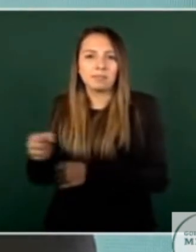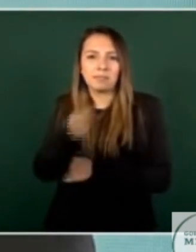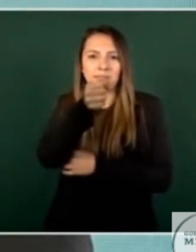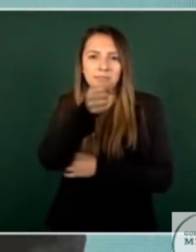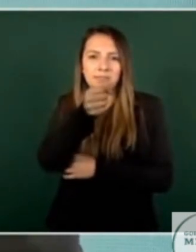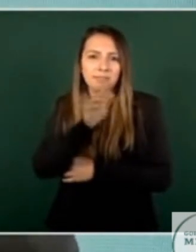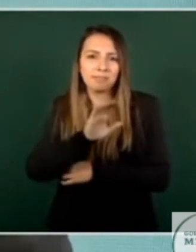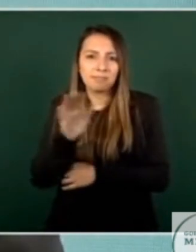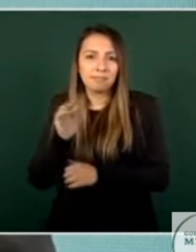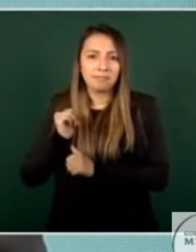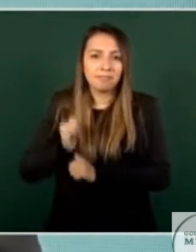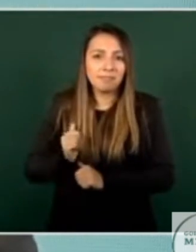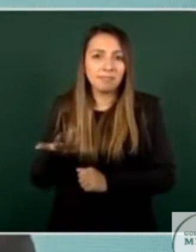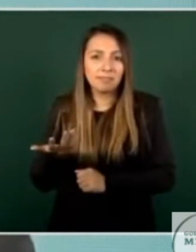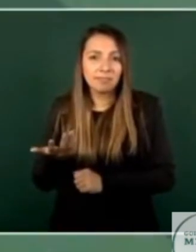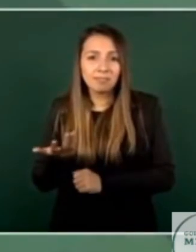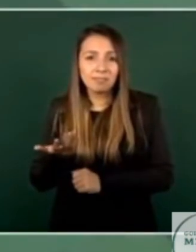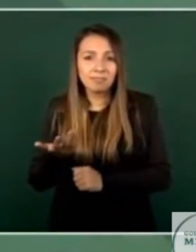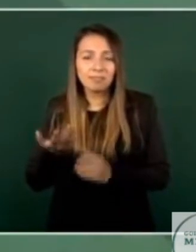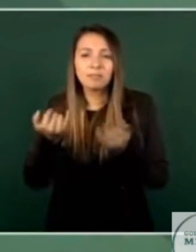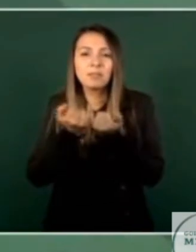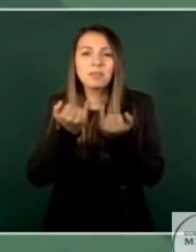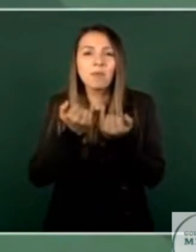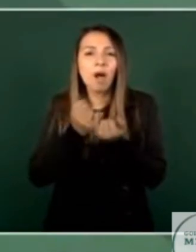como se introduce un producto chatarra